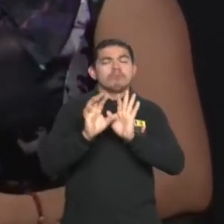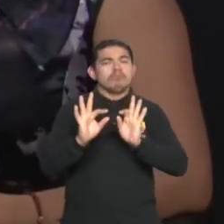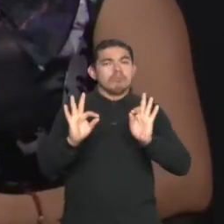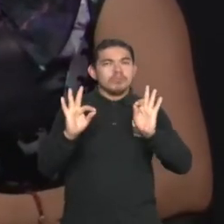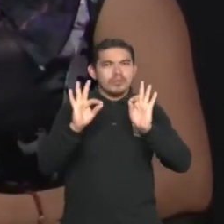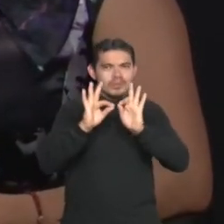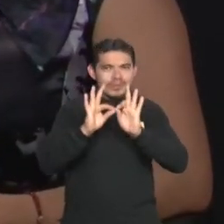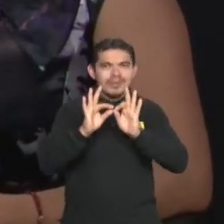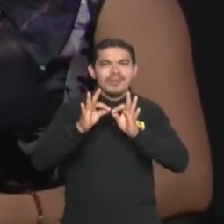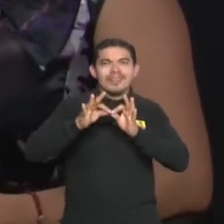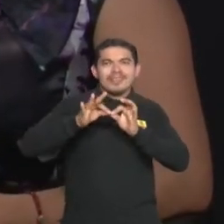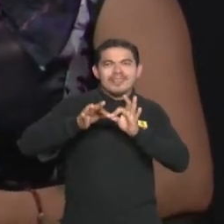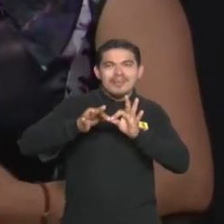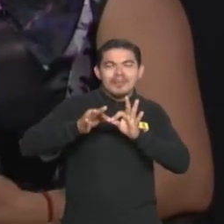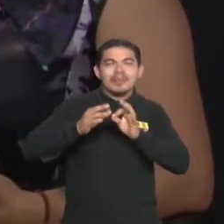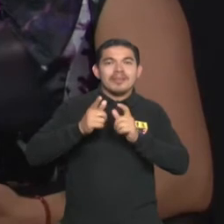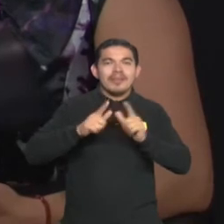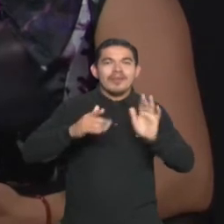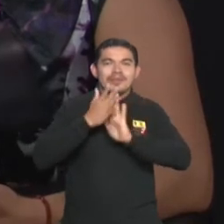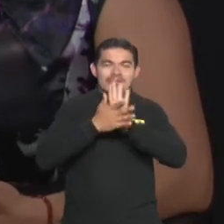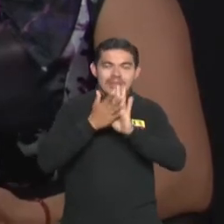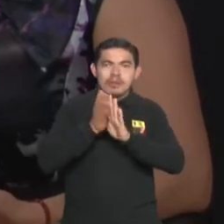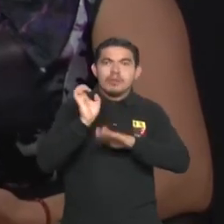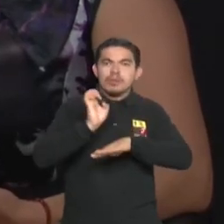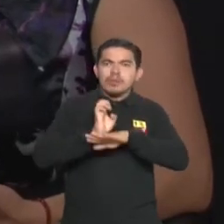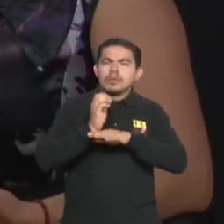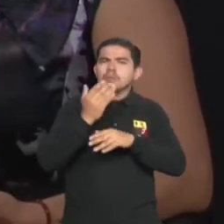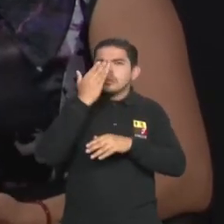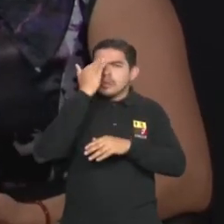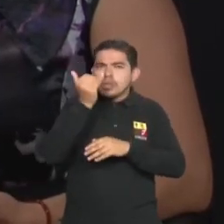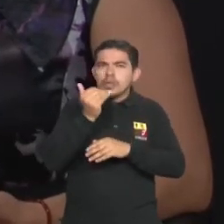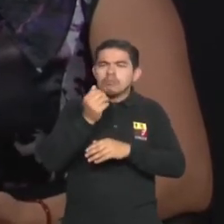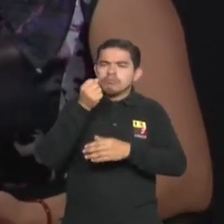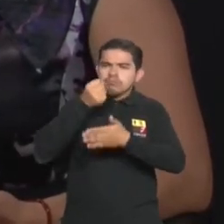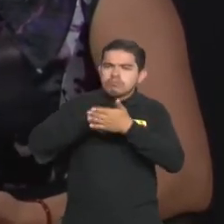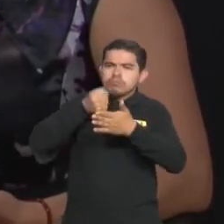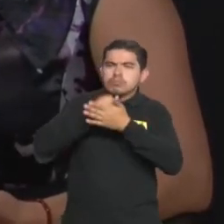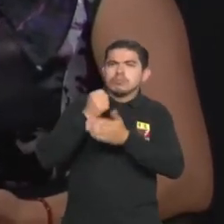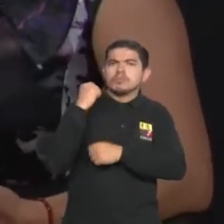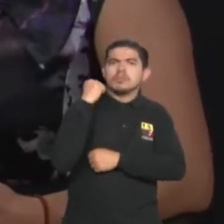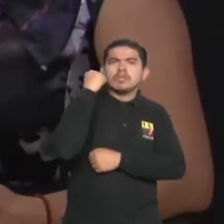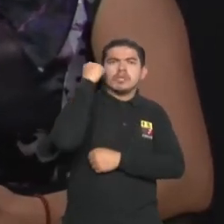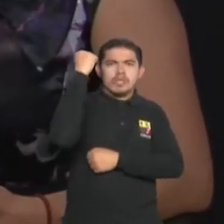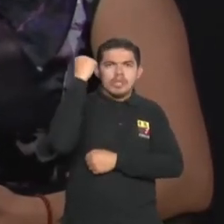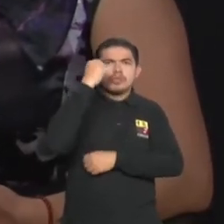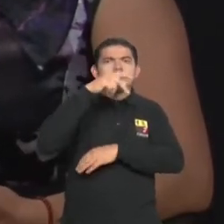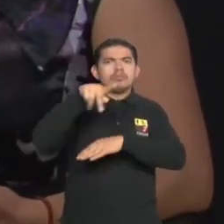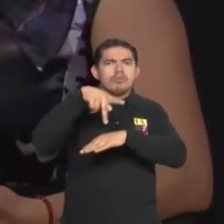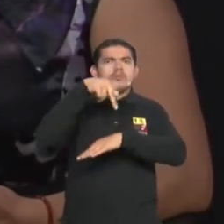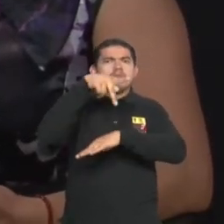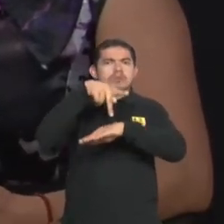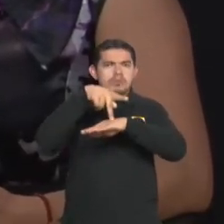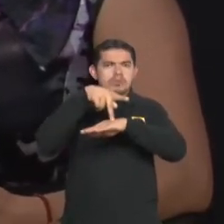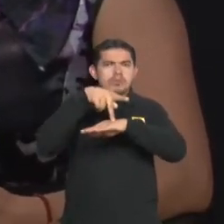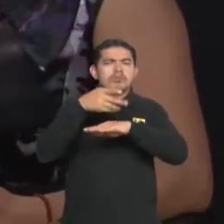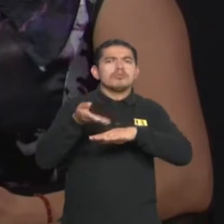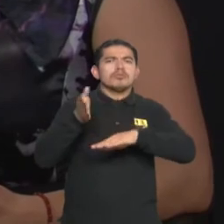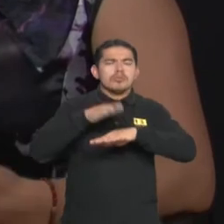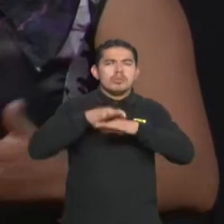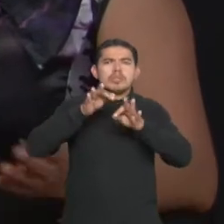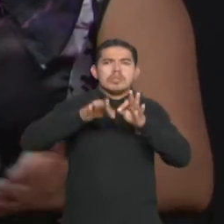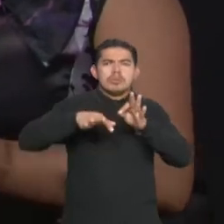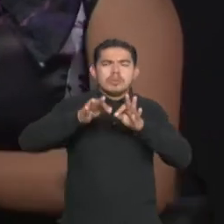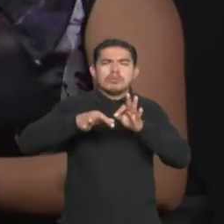intérpretes de lengua de señas para poder trabajar en cuanto a los derechos que tenemos como profesionales dentro del ámbito de la